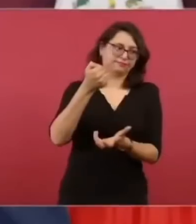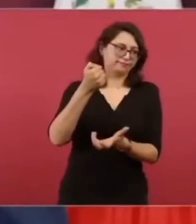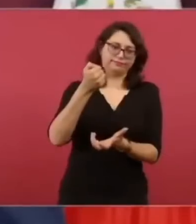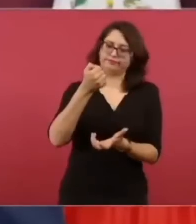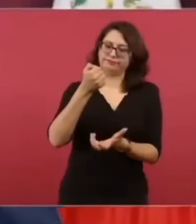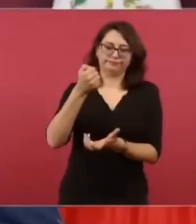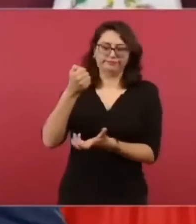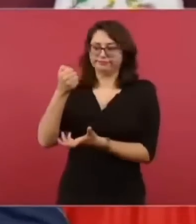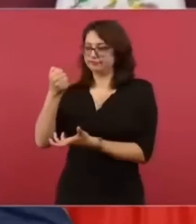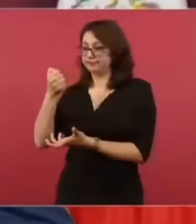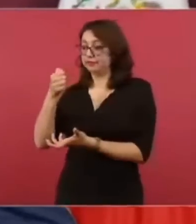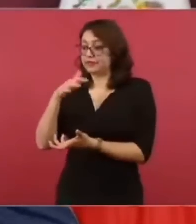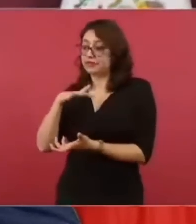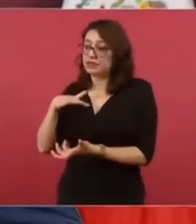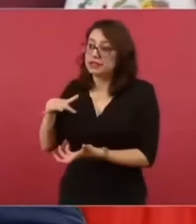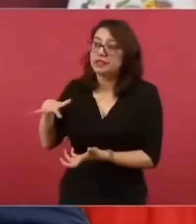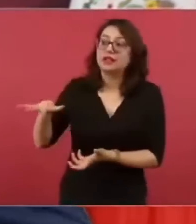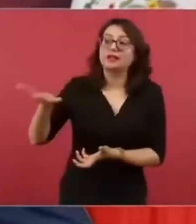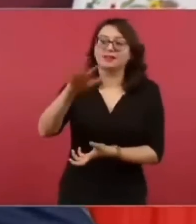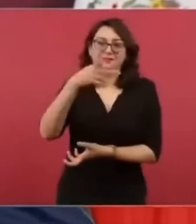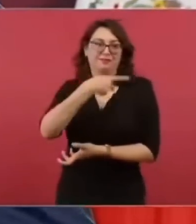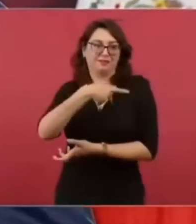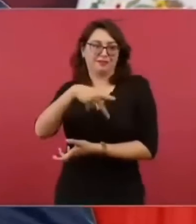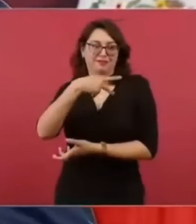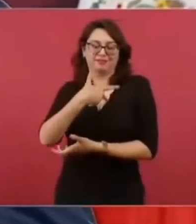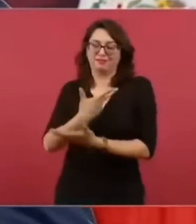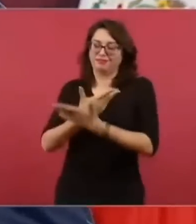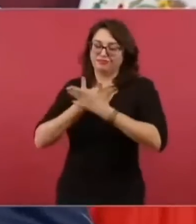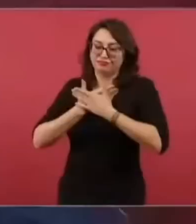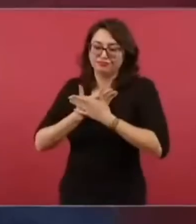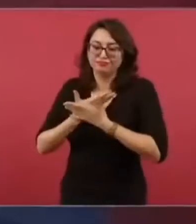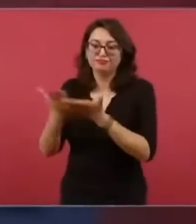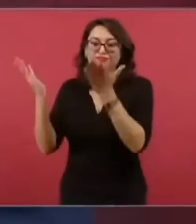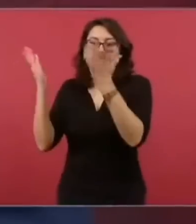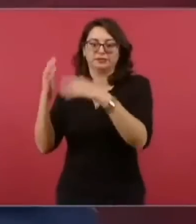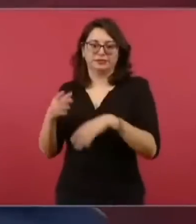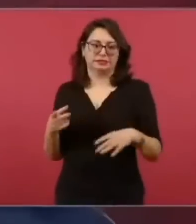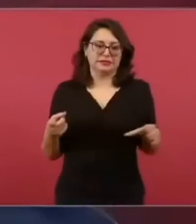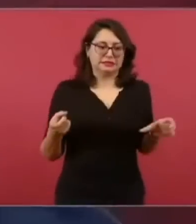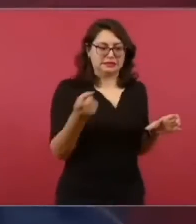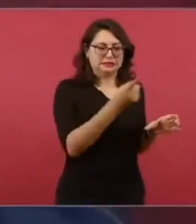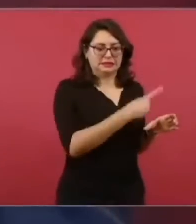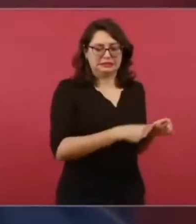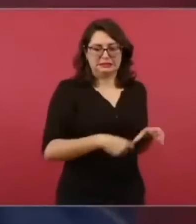sobre todo a los más necesitados. Y eso no les gusta.